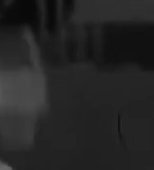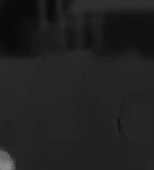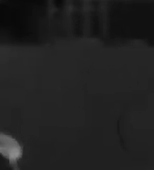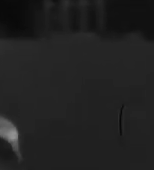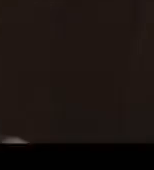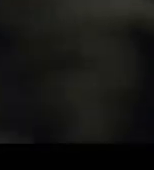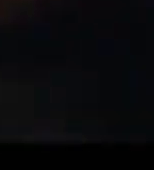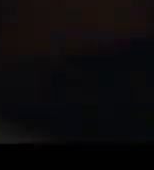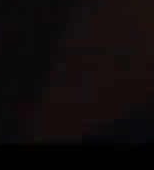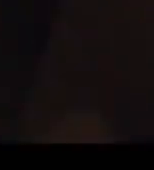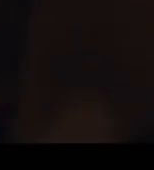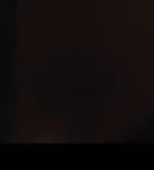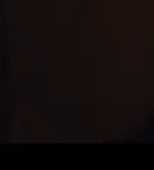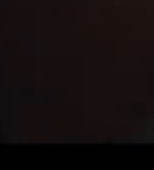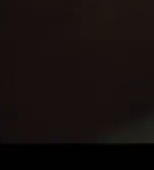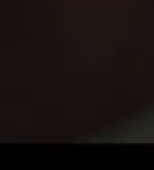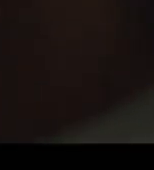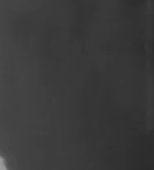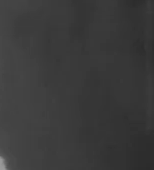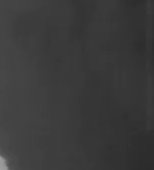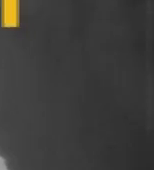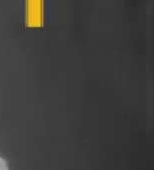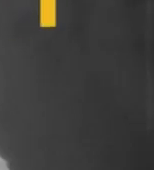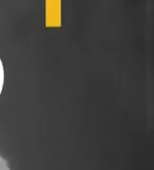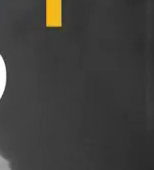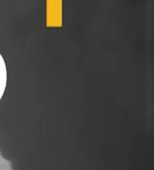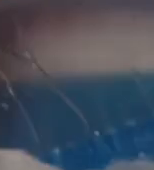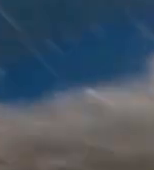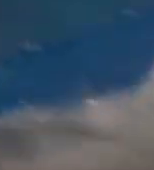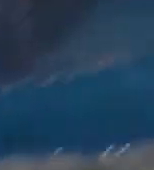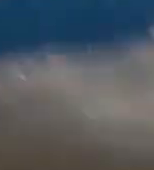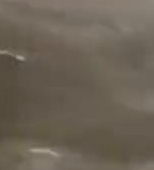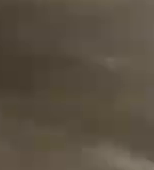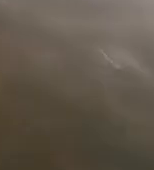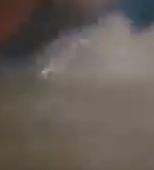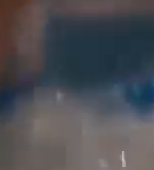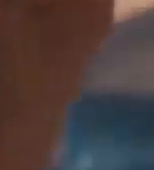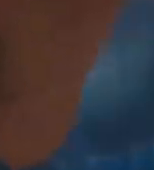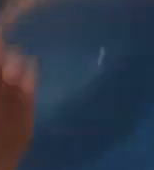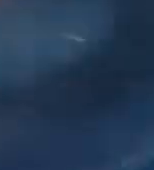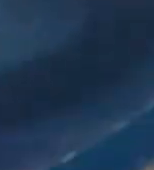Megacarro, Sky, Ditch, Easy,